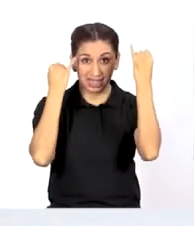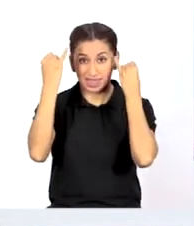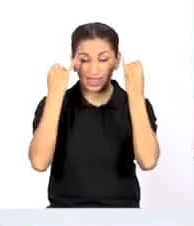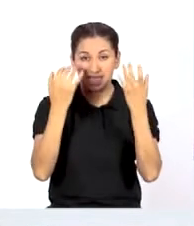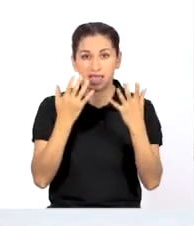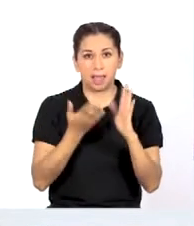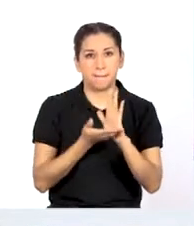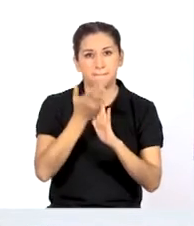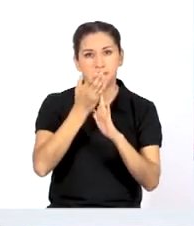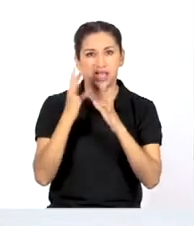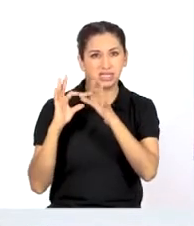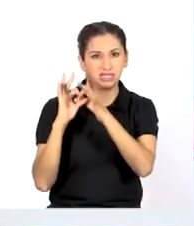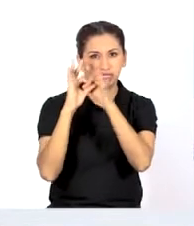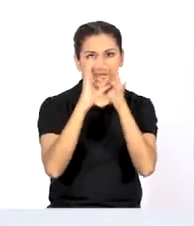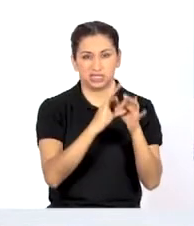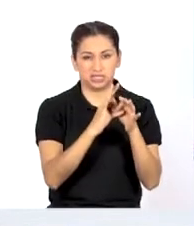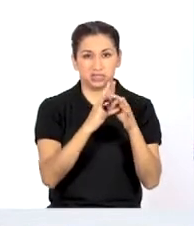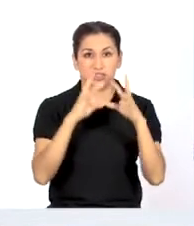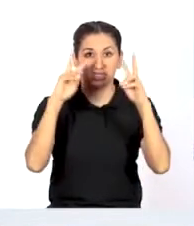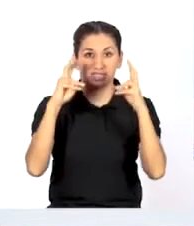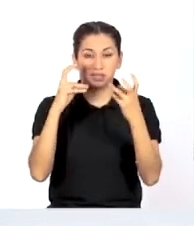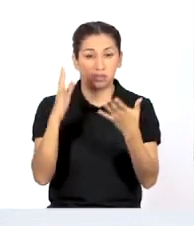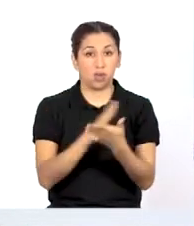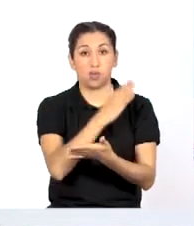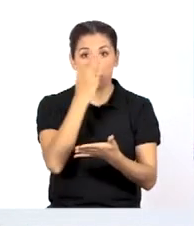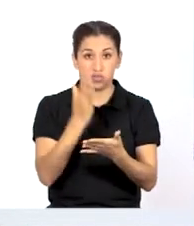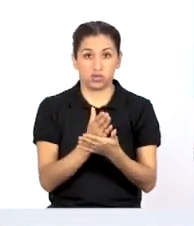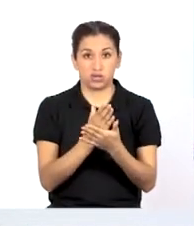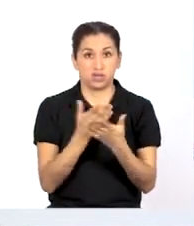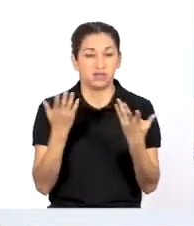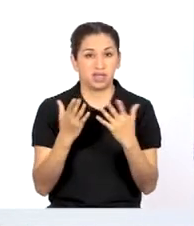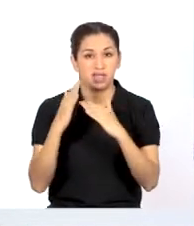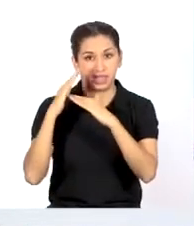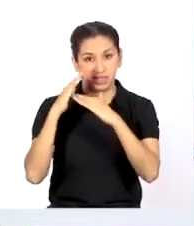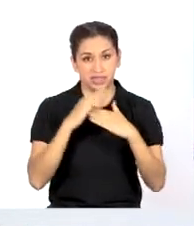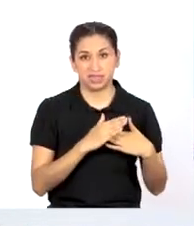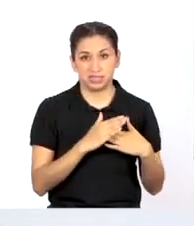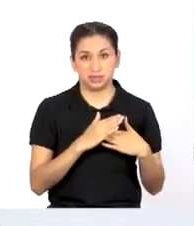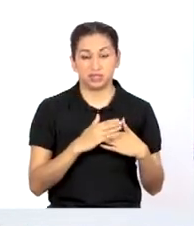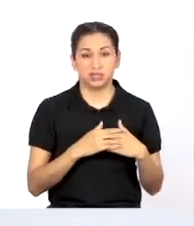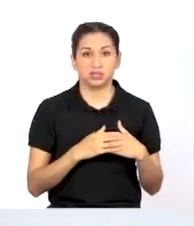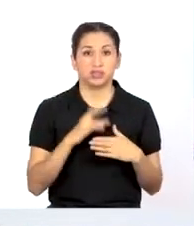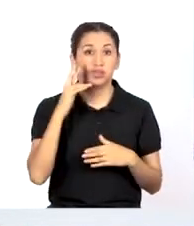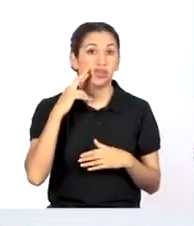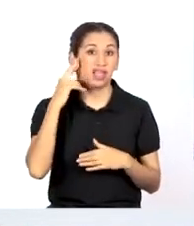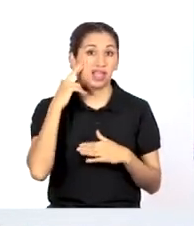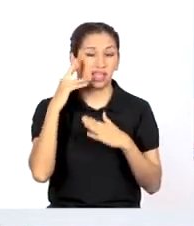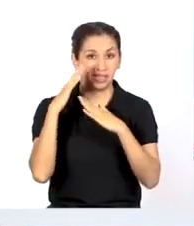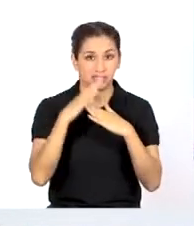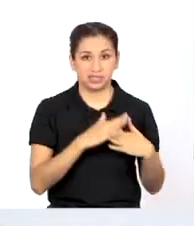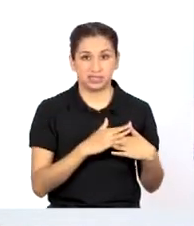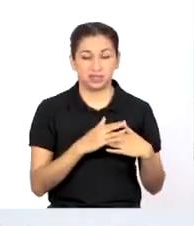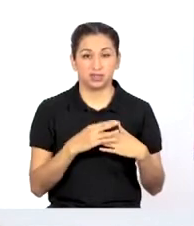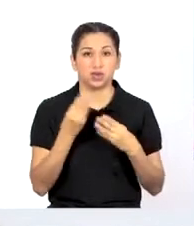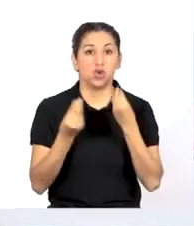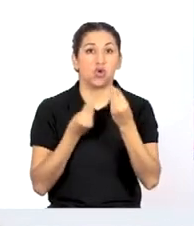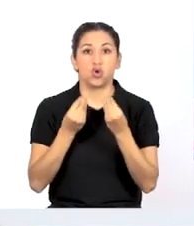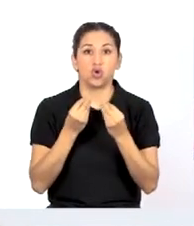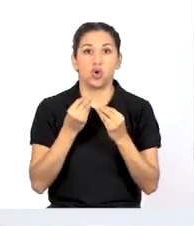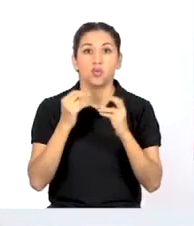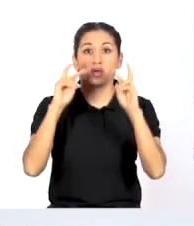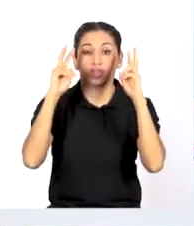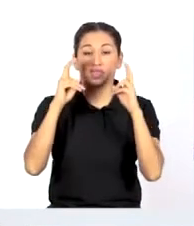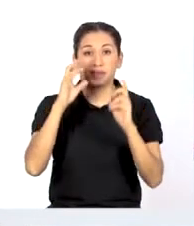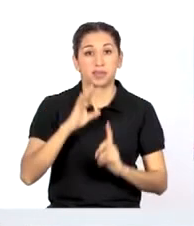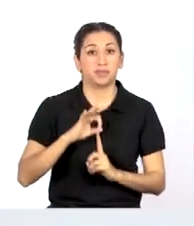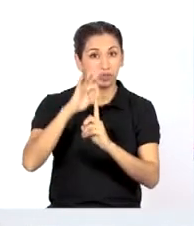ideas que más se relacionan con la problemática de la discriminación étnico-racial como